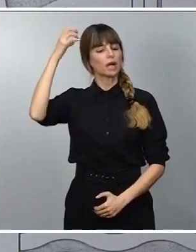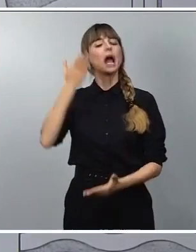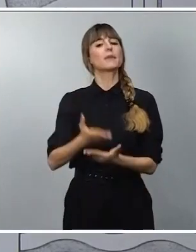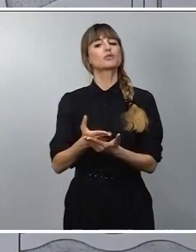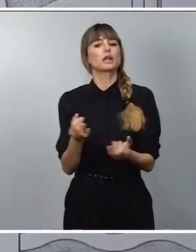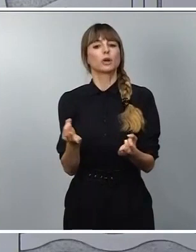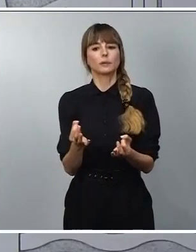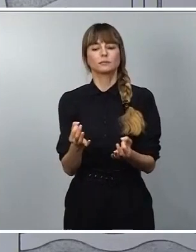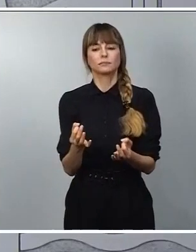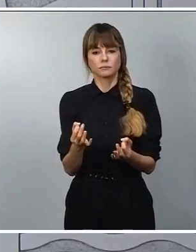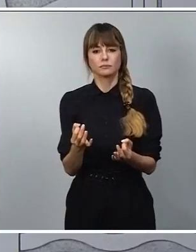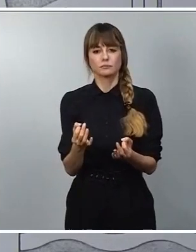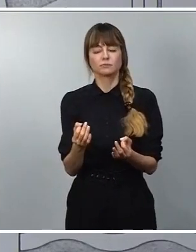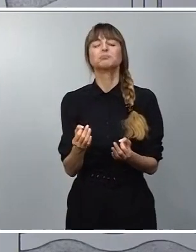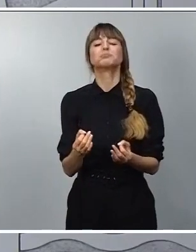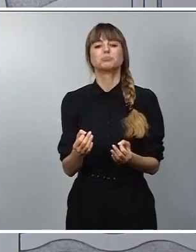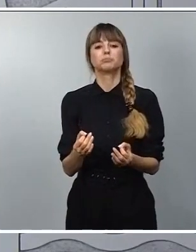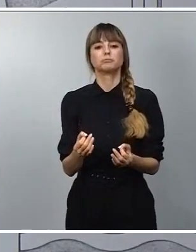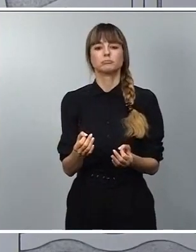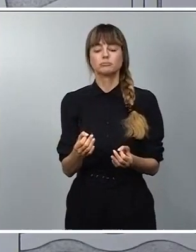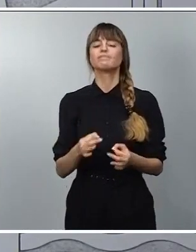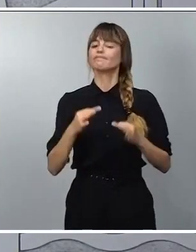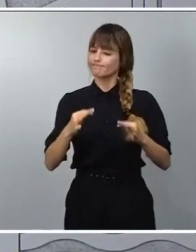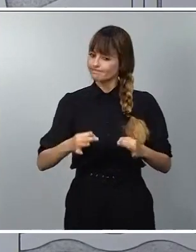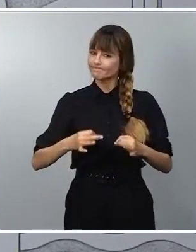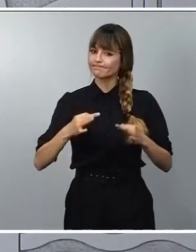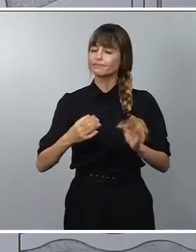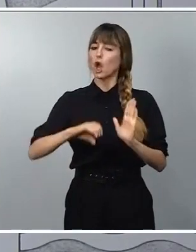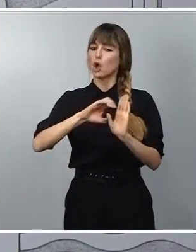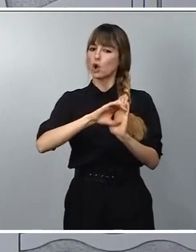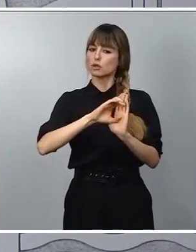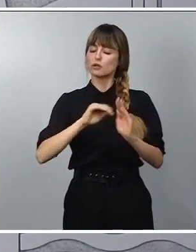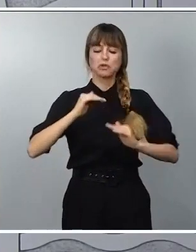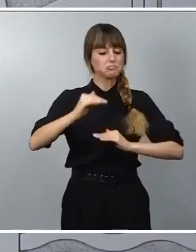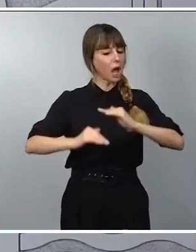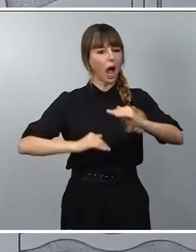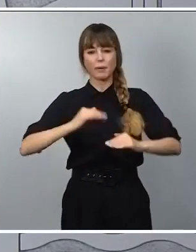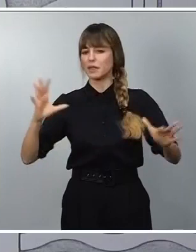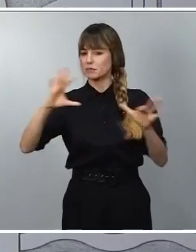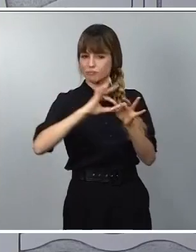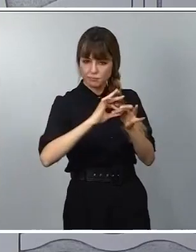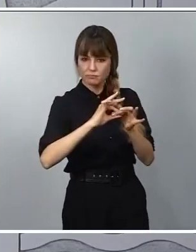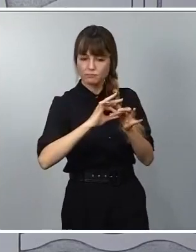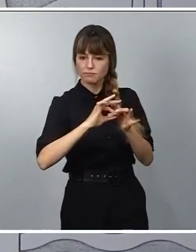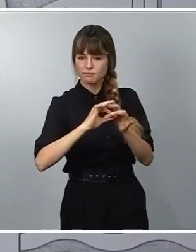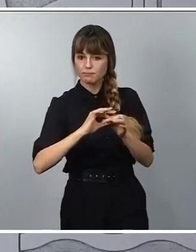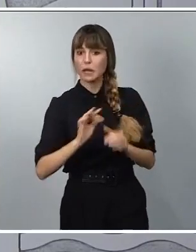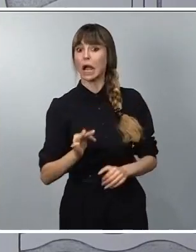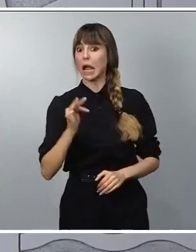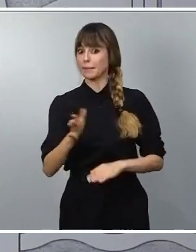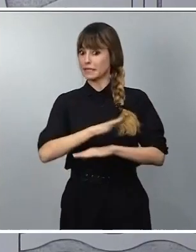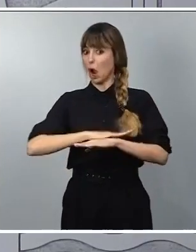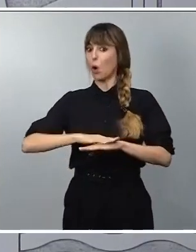está en esa senda de estar siempre del lado de la Constitución y de los avances de nuestro país. Además, el Ejecutivo